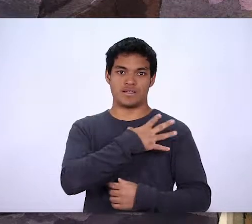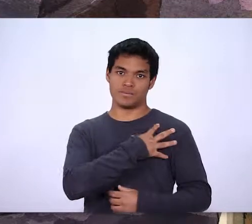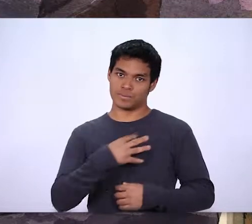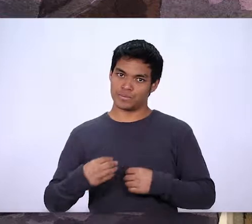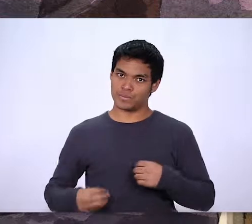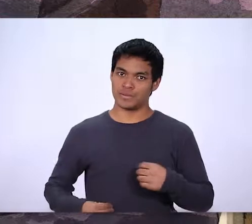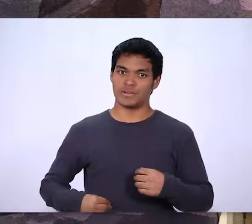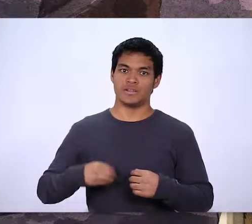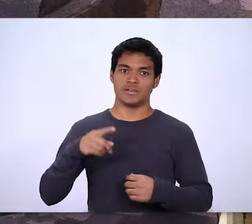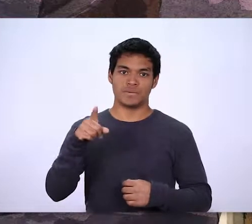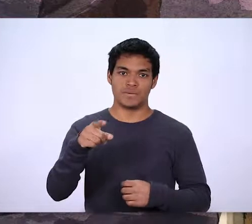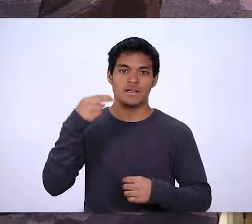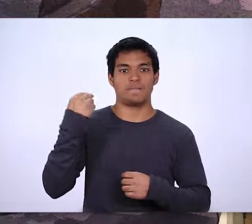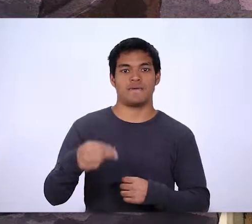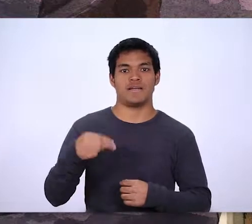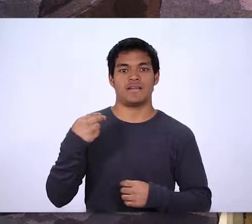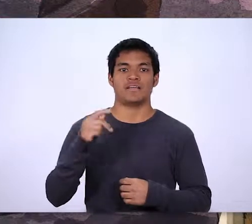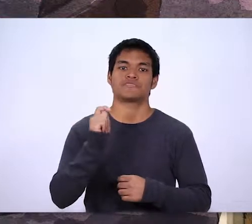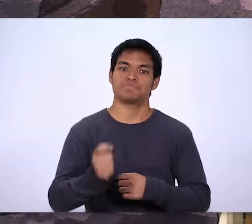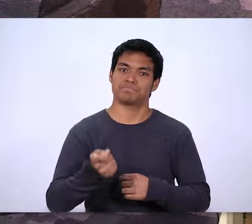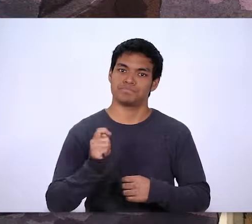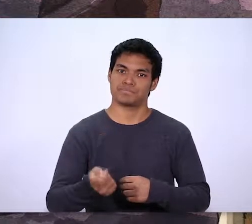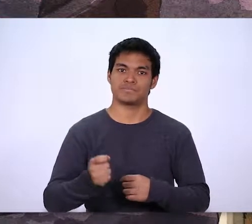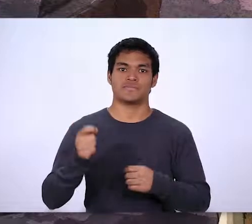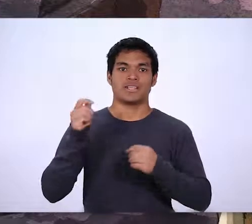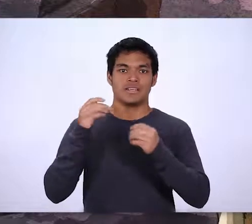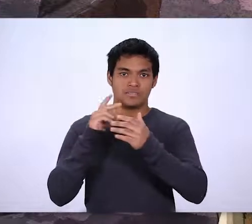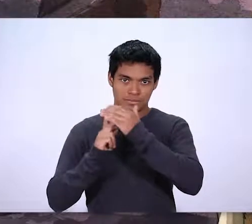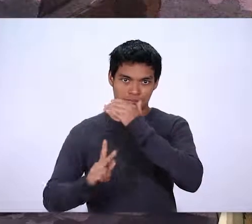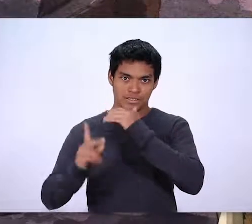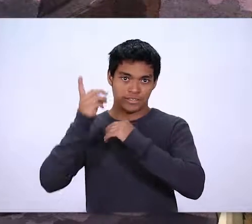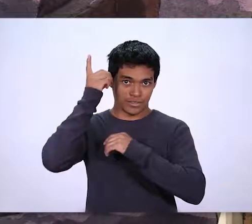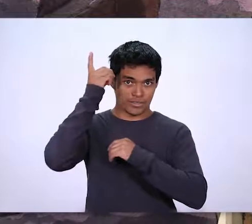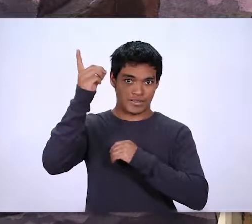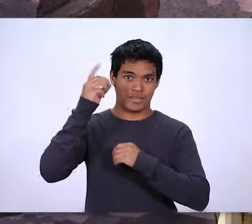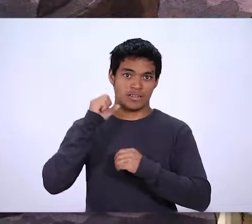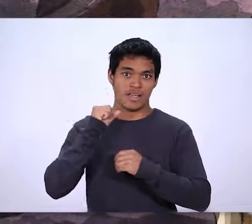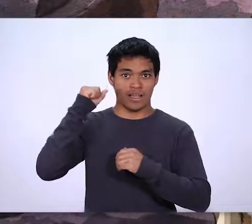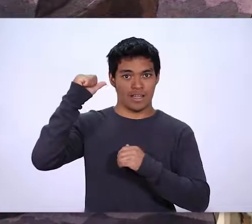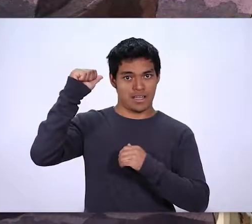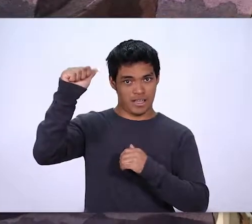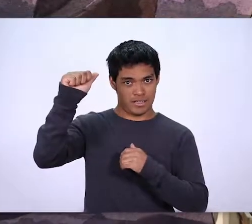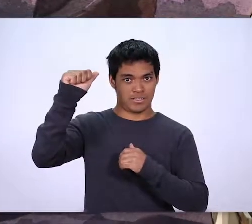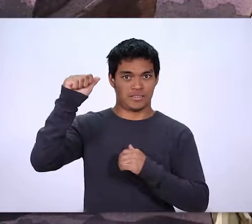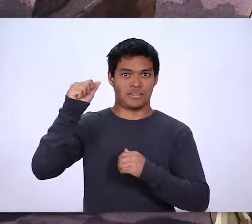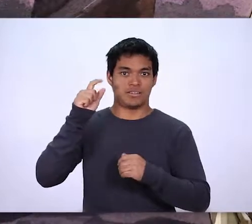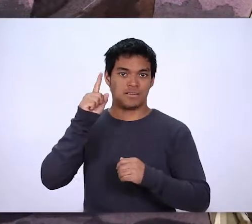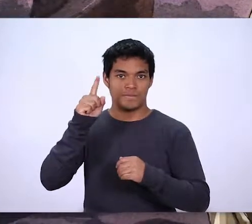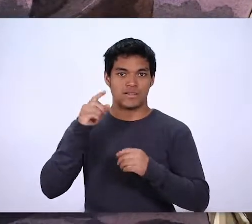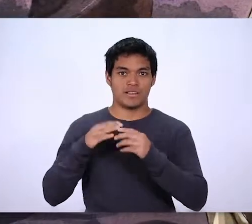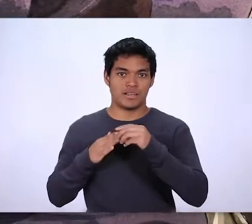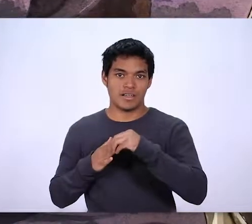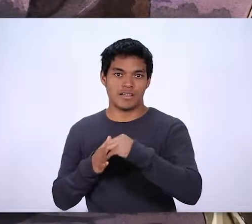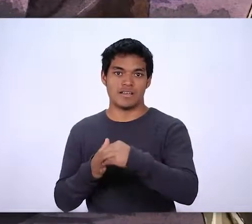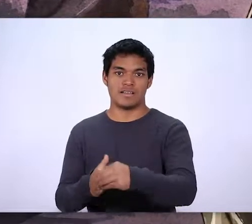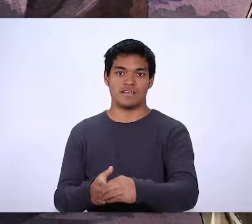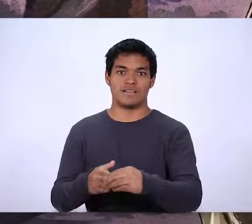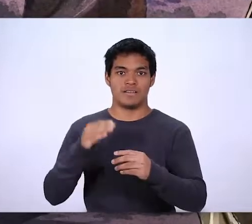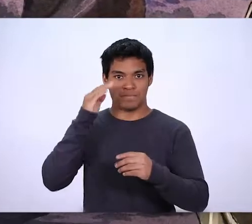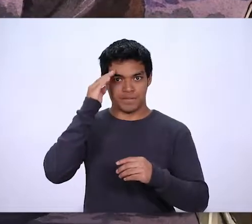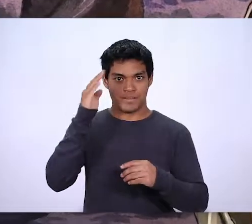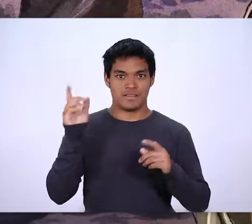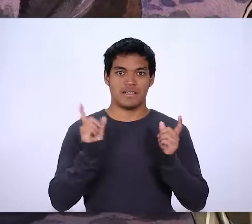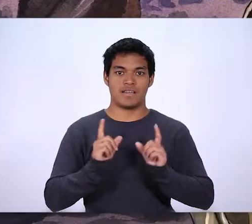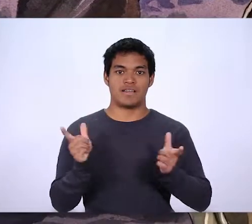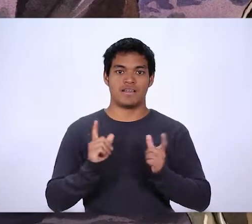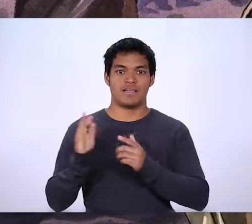hijito mío, serás llamado profeta del Dios Altísimo, porque irás delante del Señor preparando